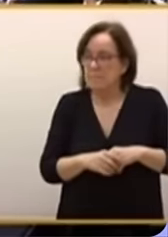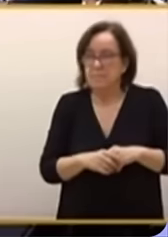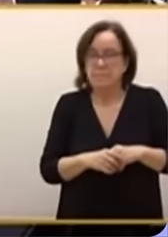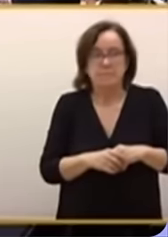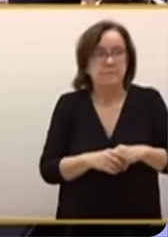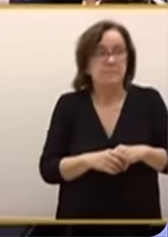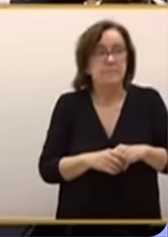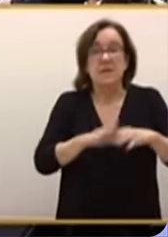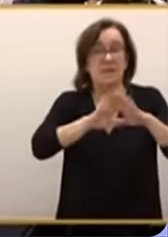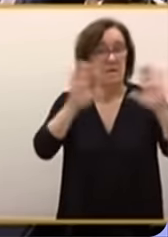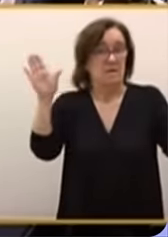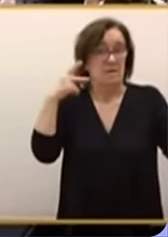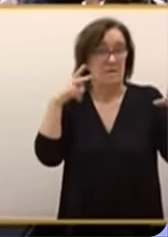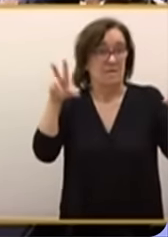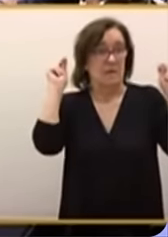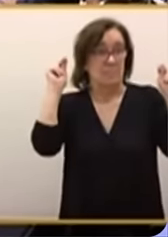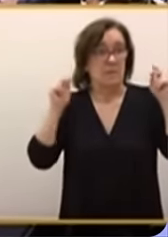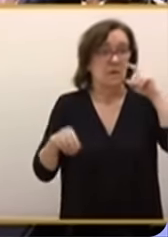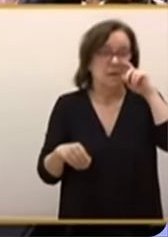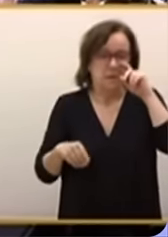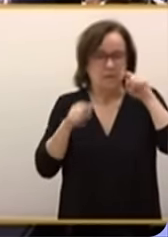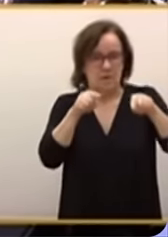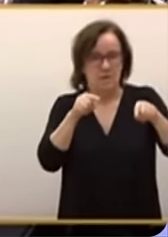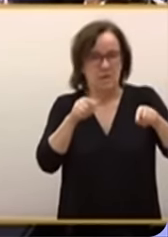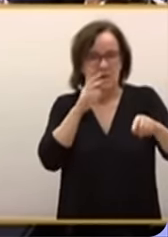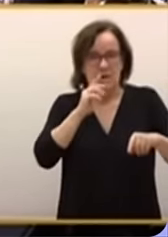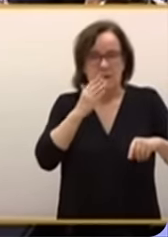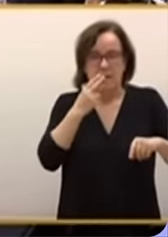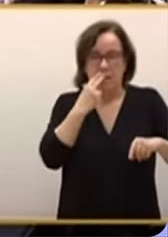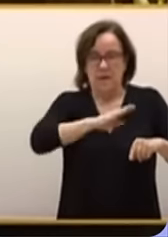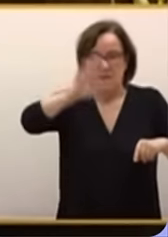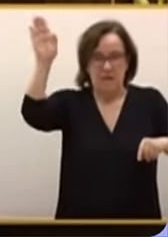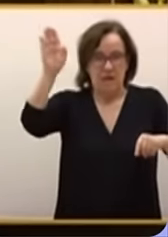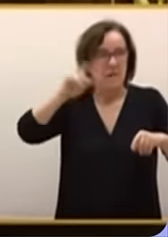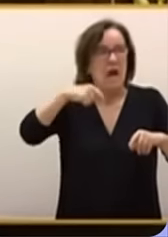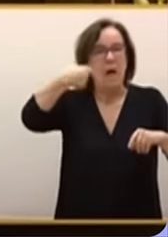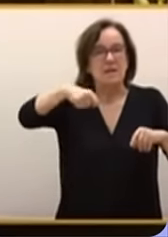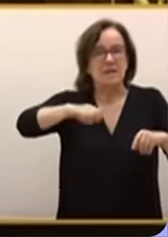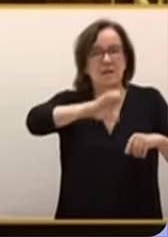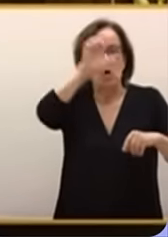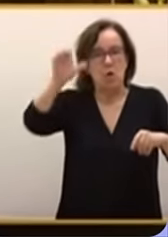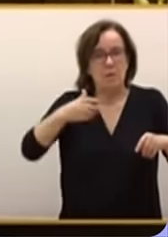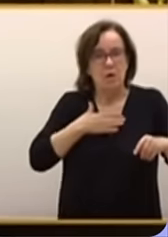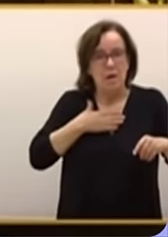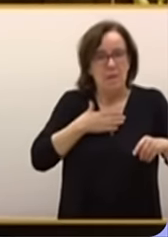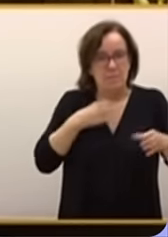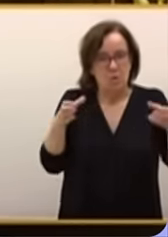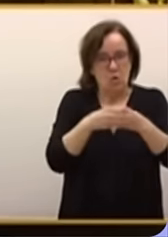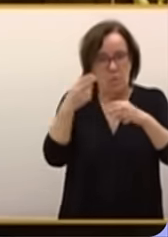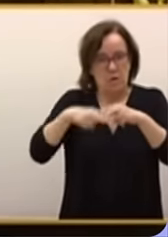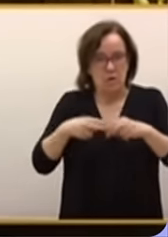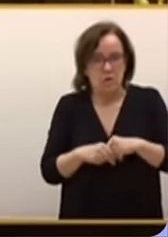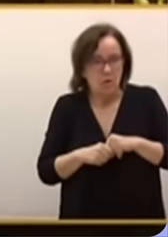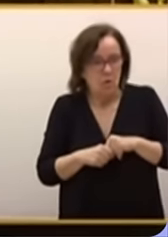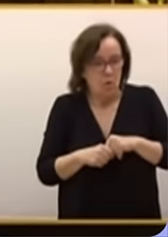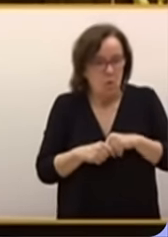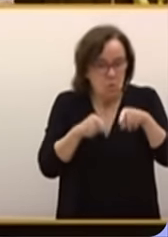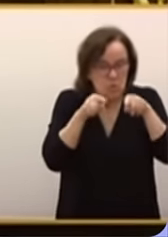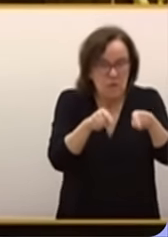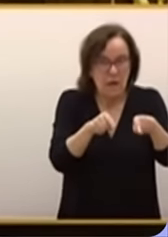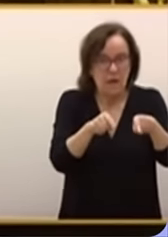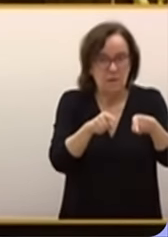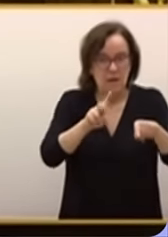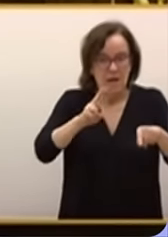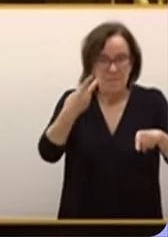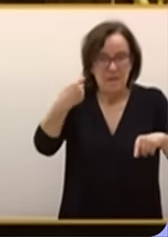Y para terminar, usted llamó nazi al presidente europeo de mi partido. Usted y su